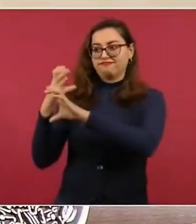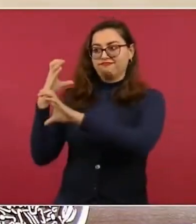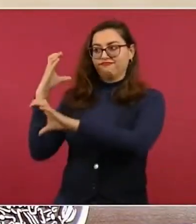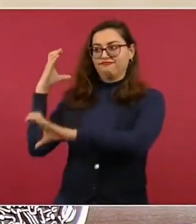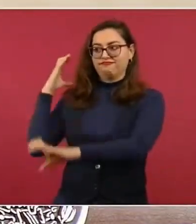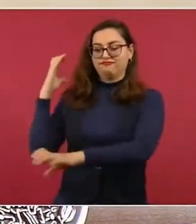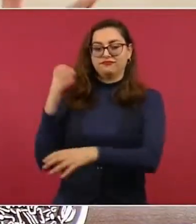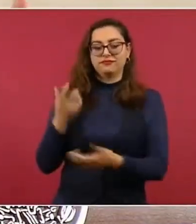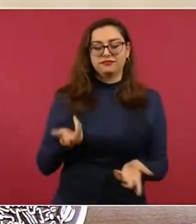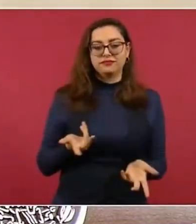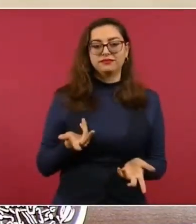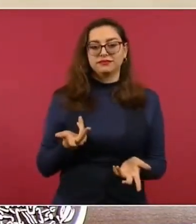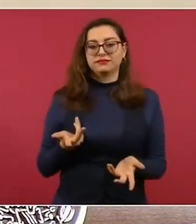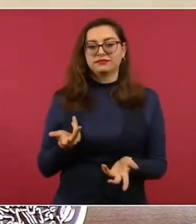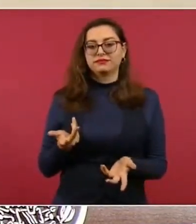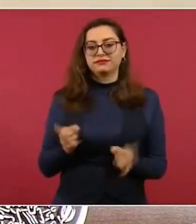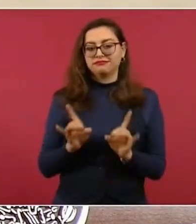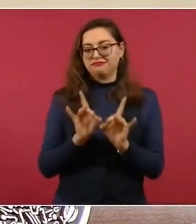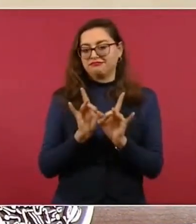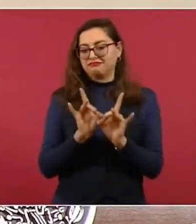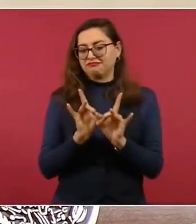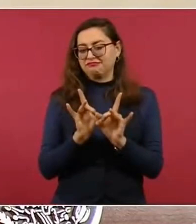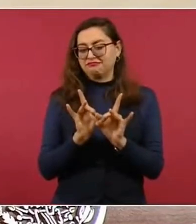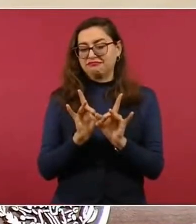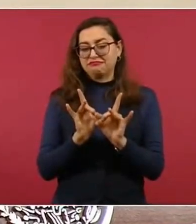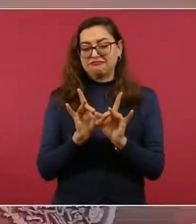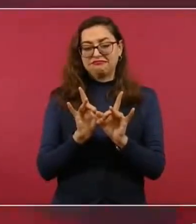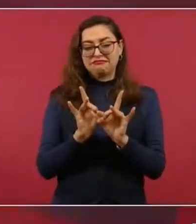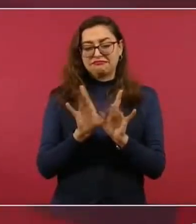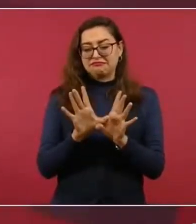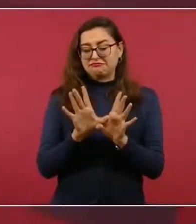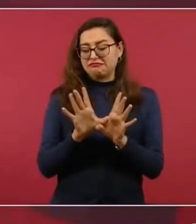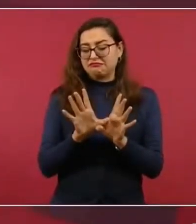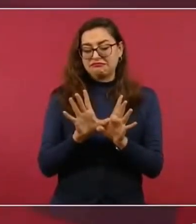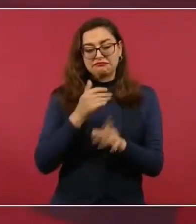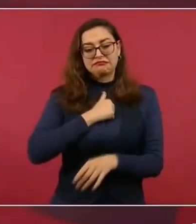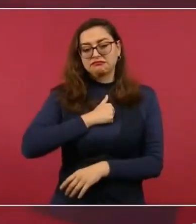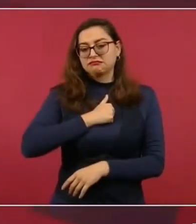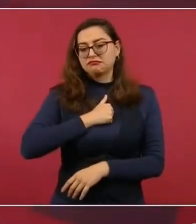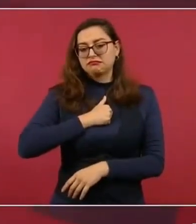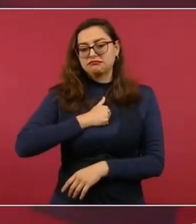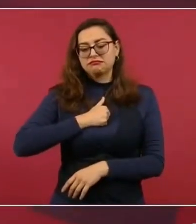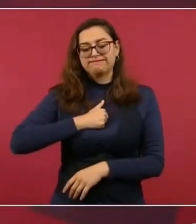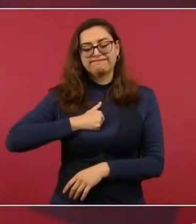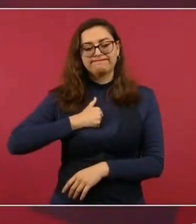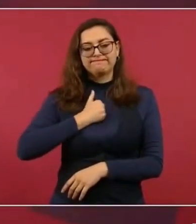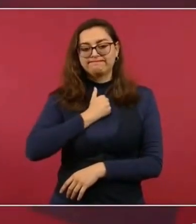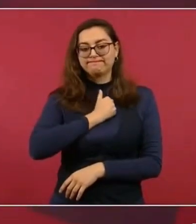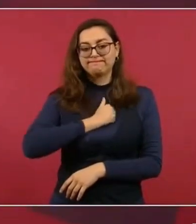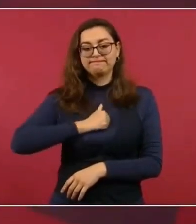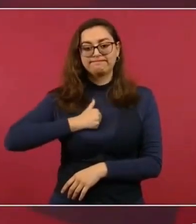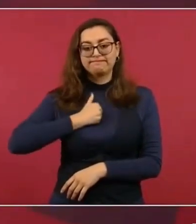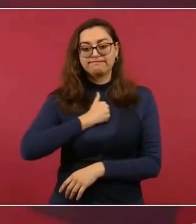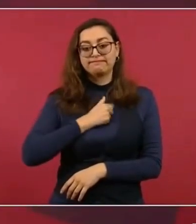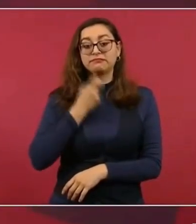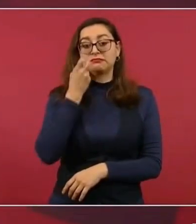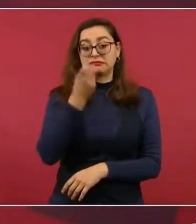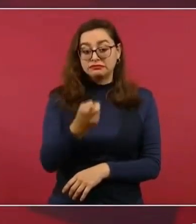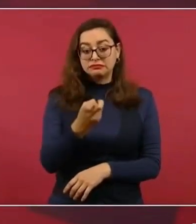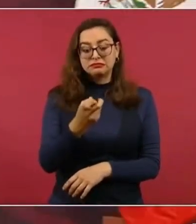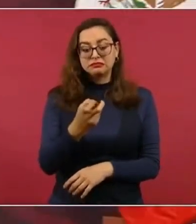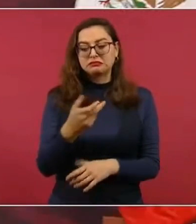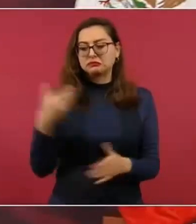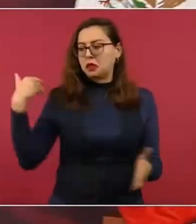Y de ahí este accidente que fue muy lamentable. Entonces, no se estaba